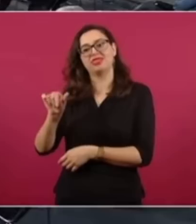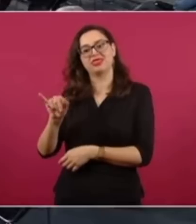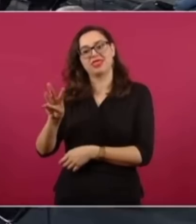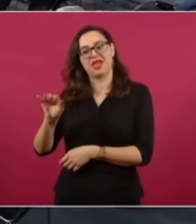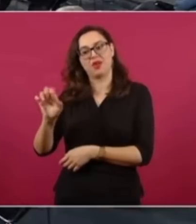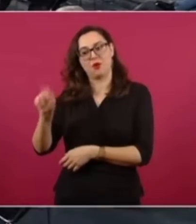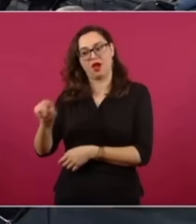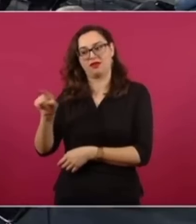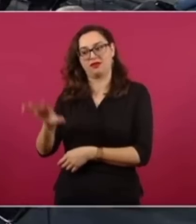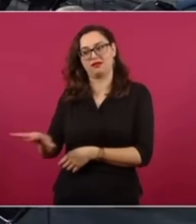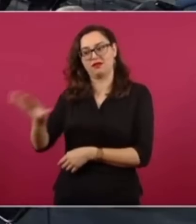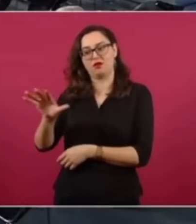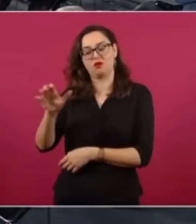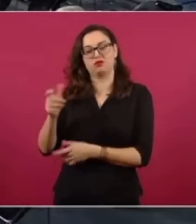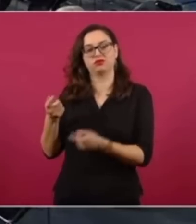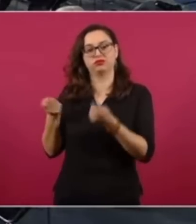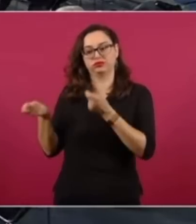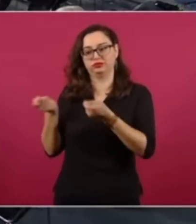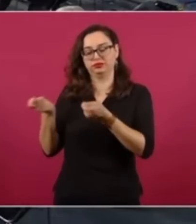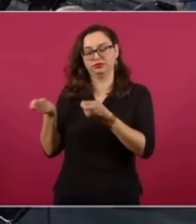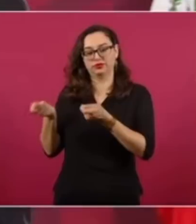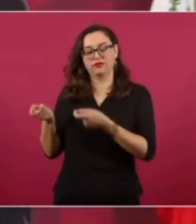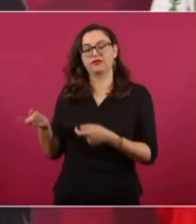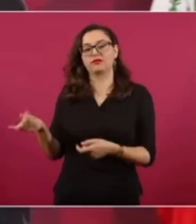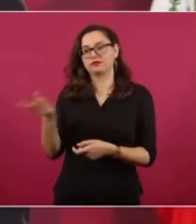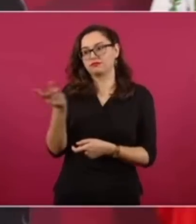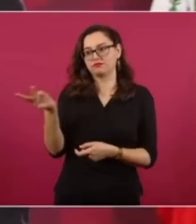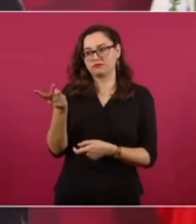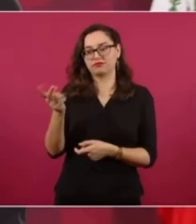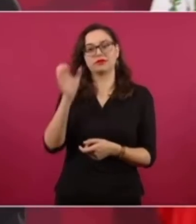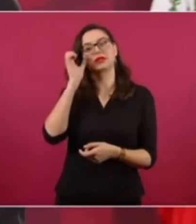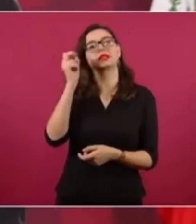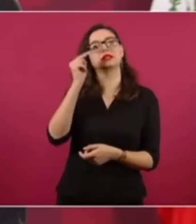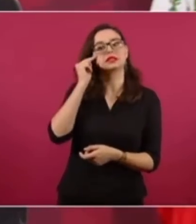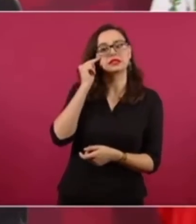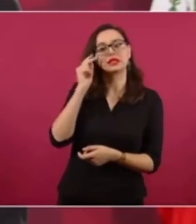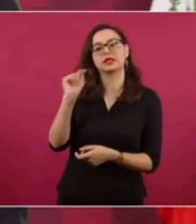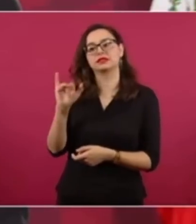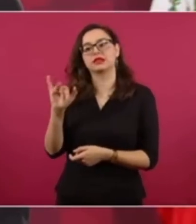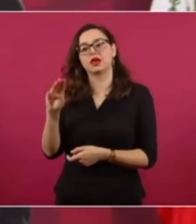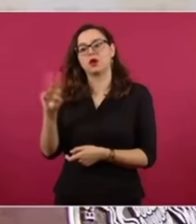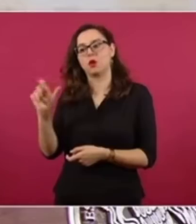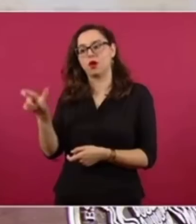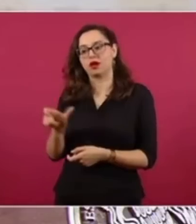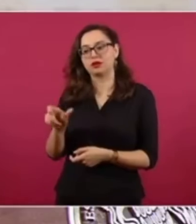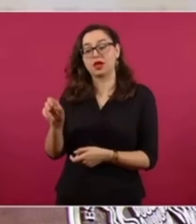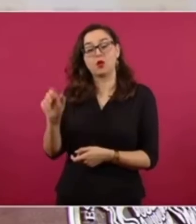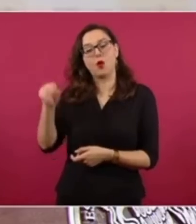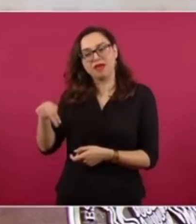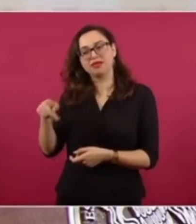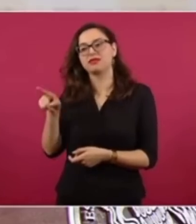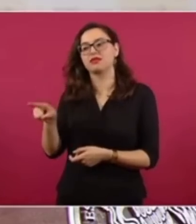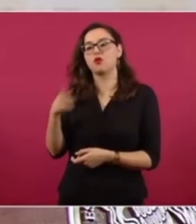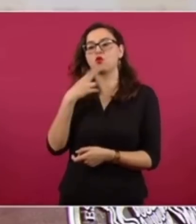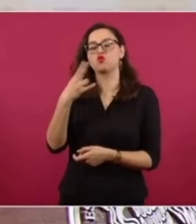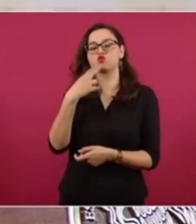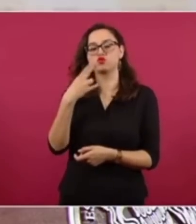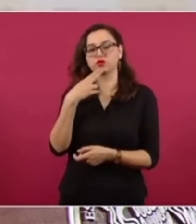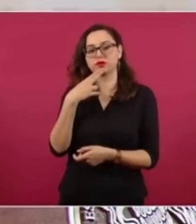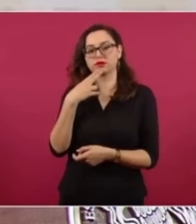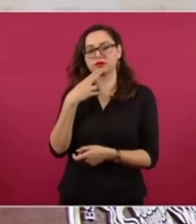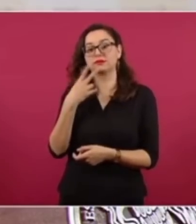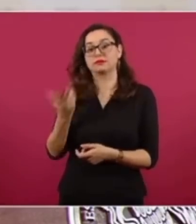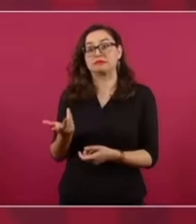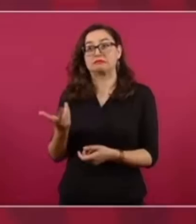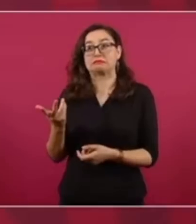porque tanto Taiwán como China producen estos insumos. Por eso hablaba yo que